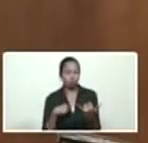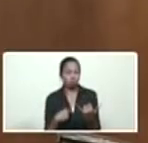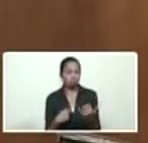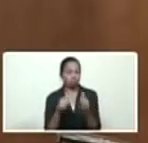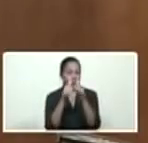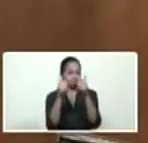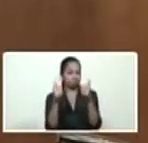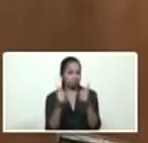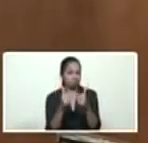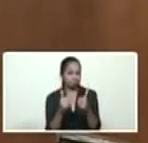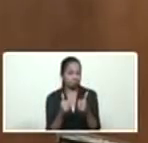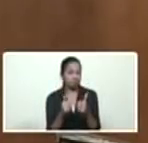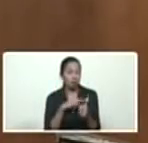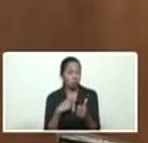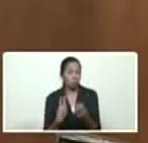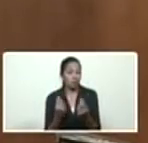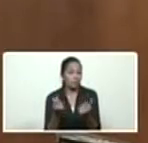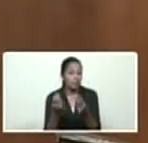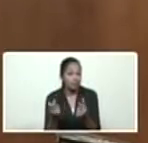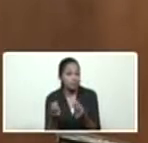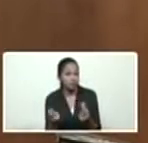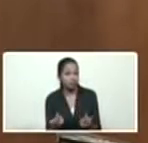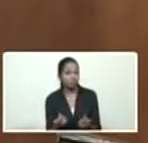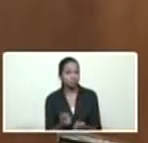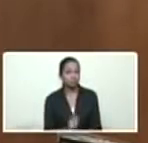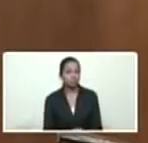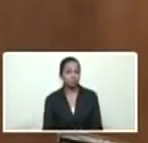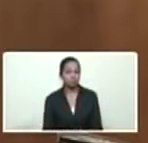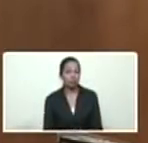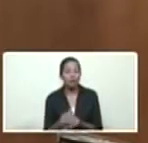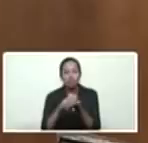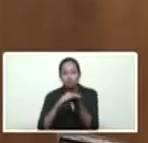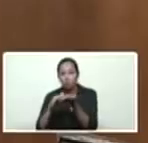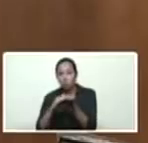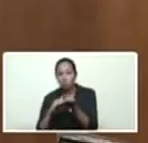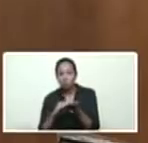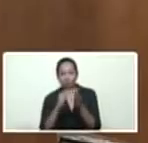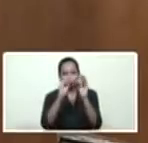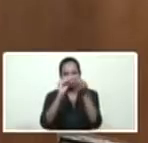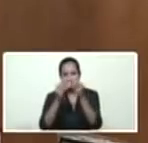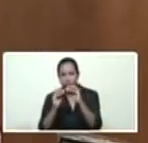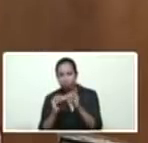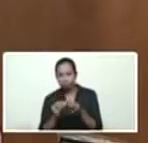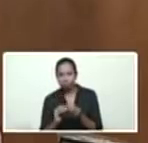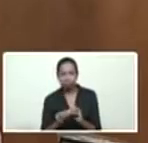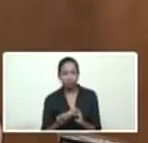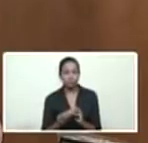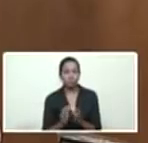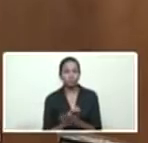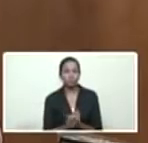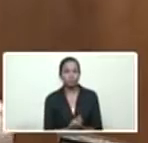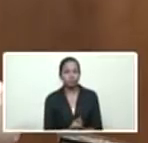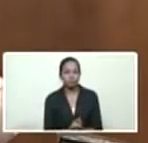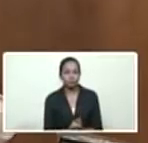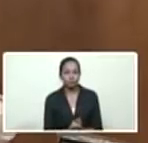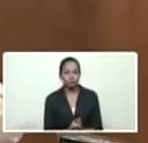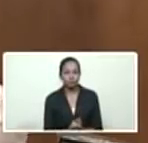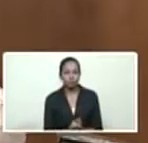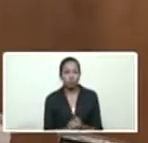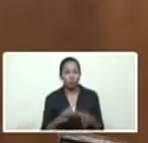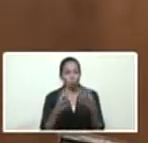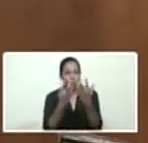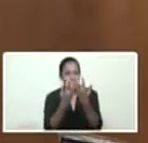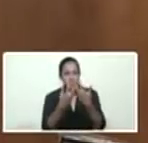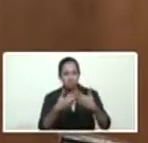en emergencia, en recuperación, en reconstrucción, con administración de carga